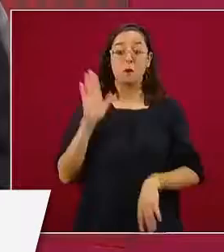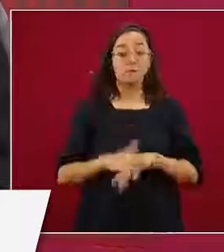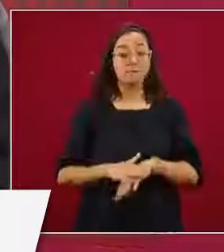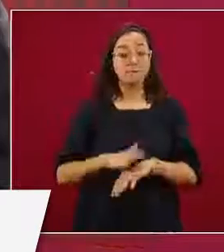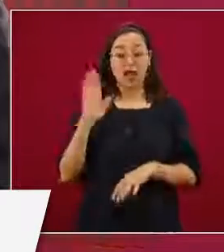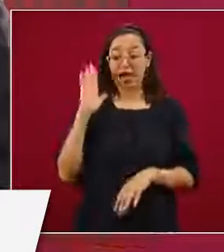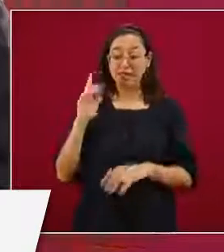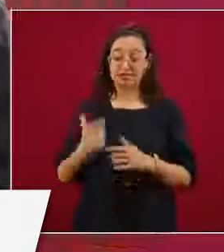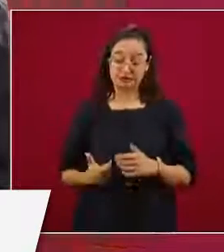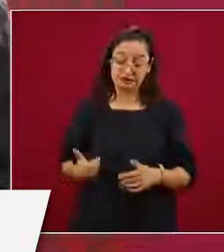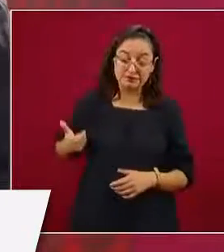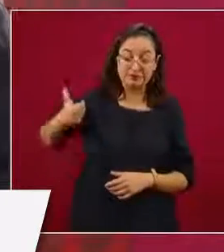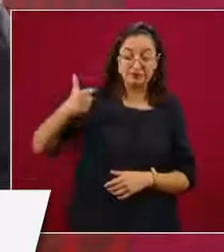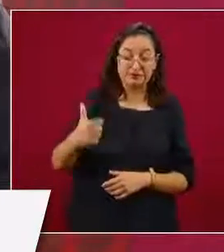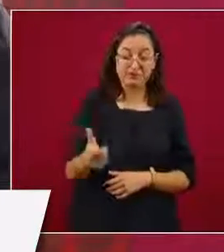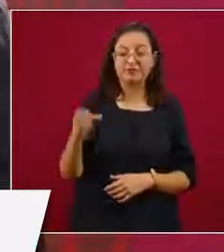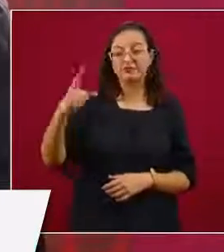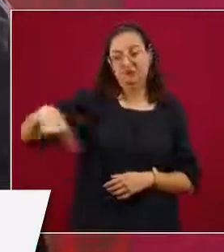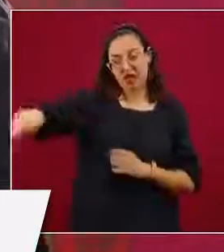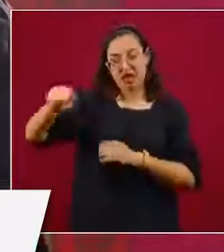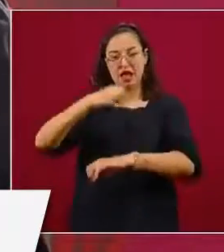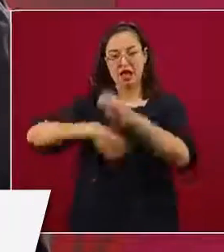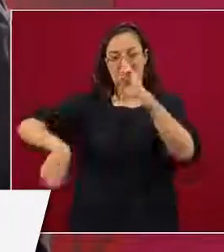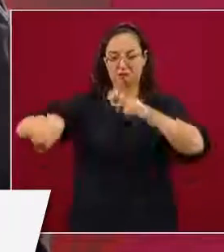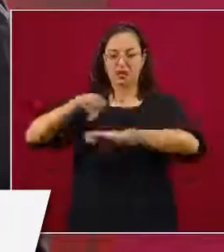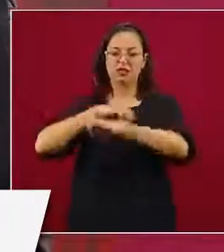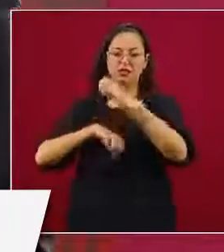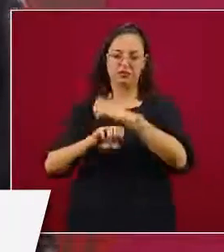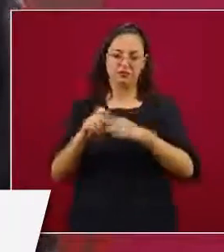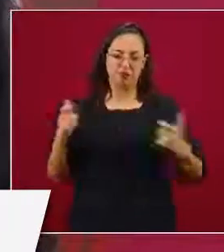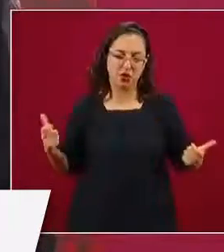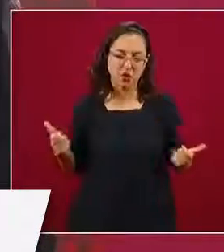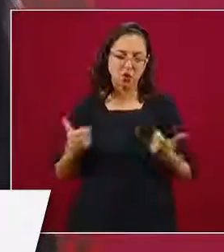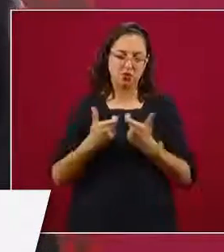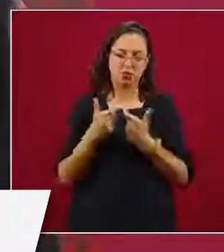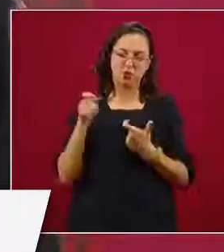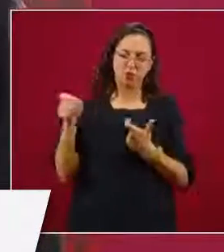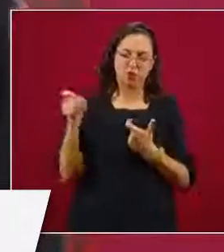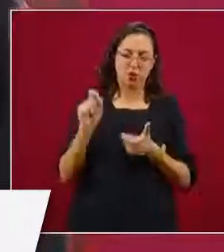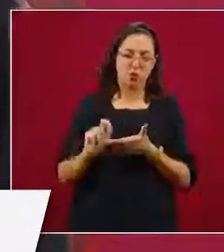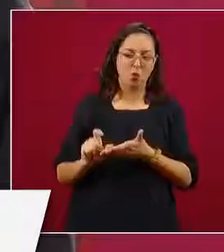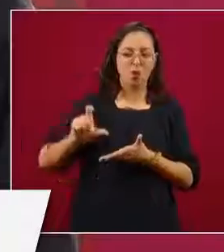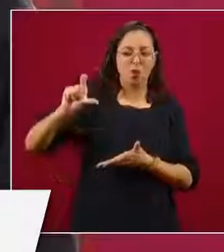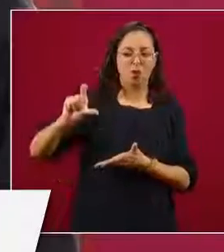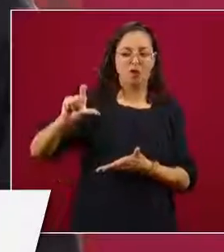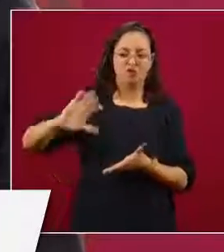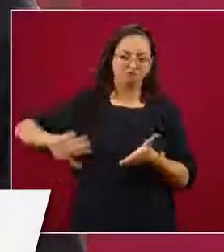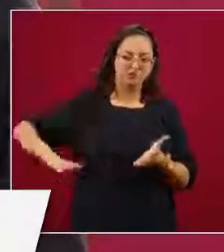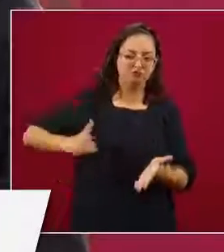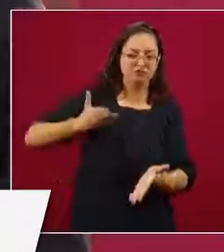son los empresarios. Por eso cuando nos hacen el planteamiento